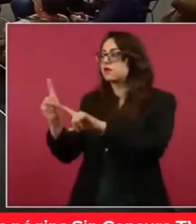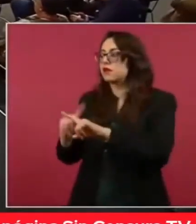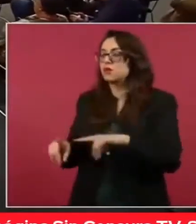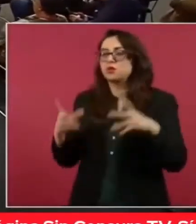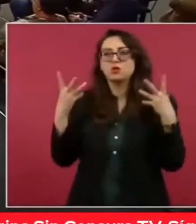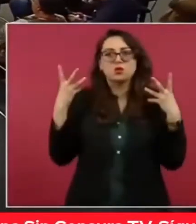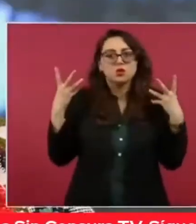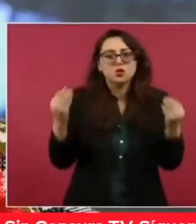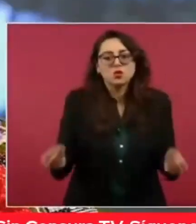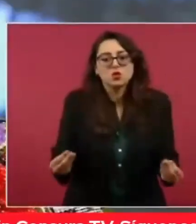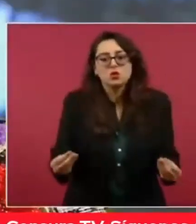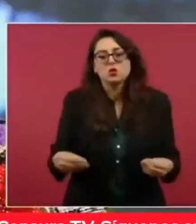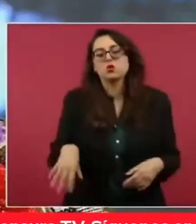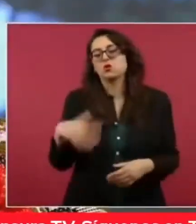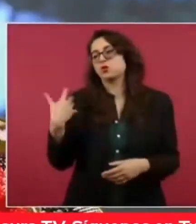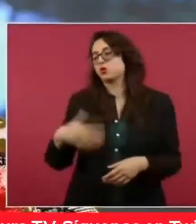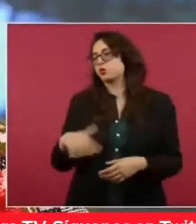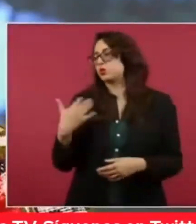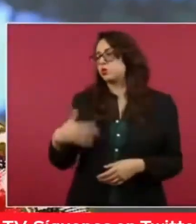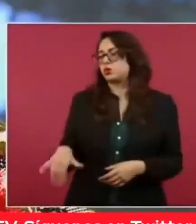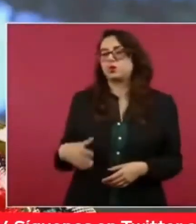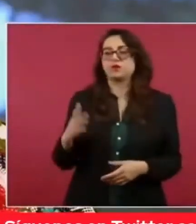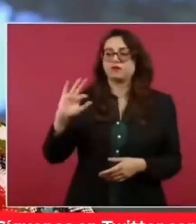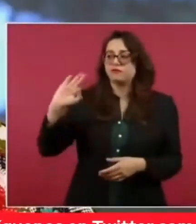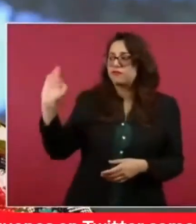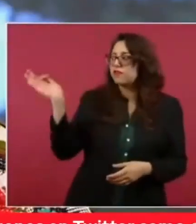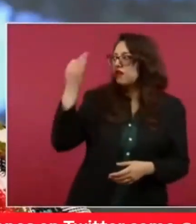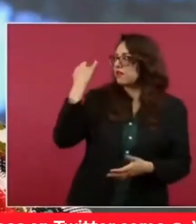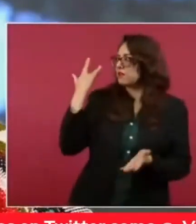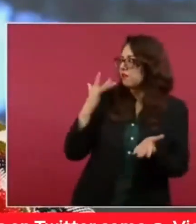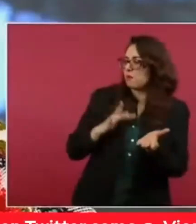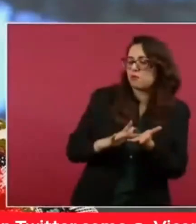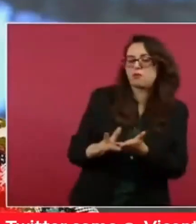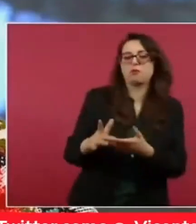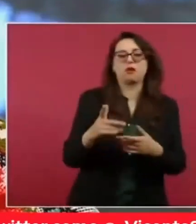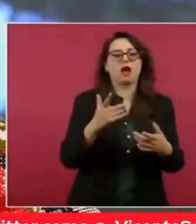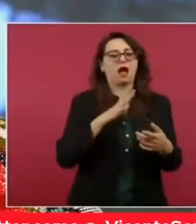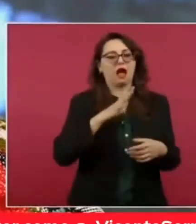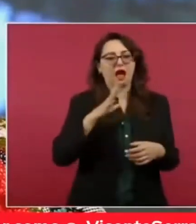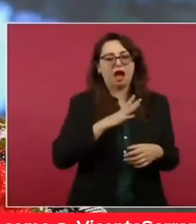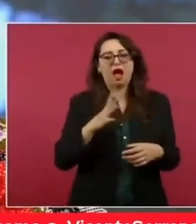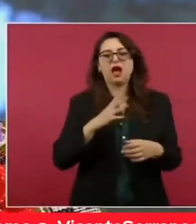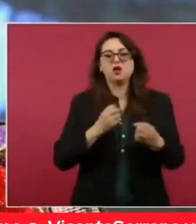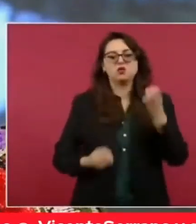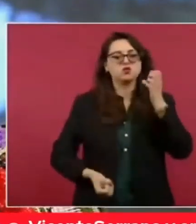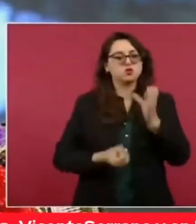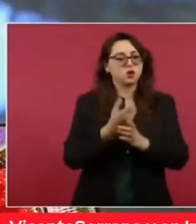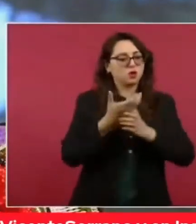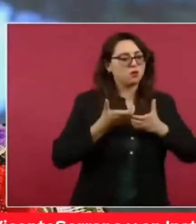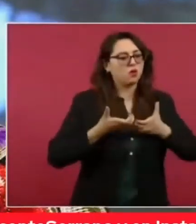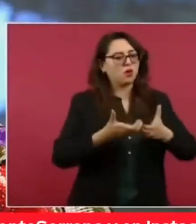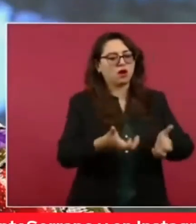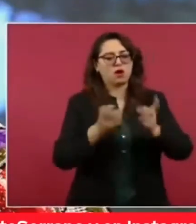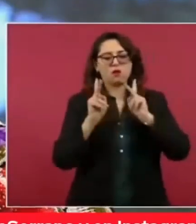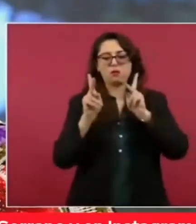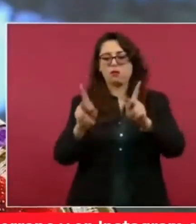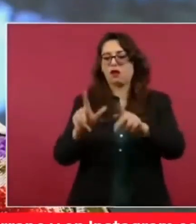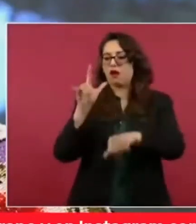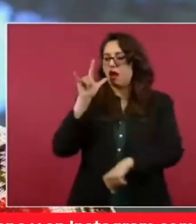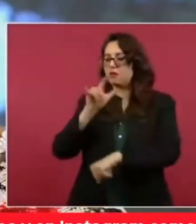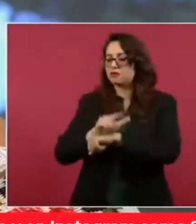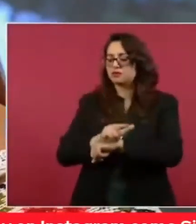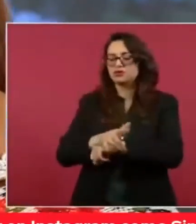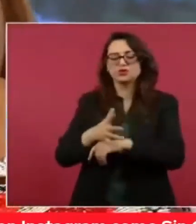incondicional de la federación, el boulevard Colosio, el puente Nichucté, el distribuidor del aeropuerto y la avenida Charmón.